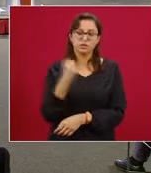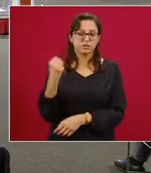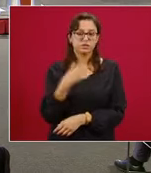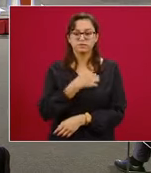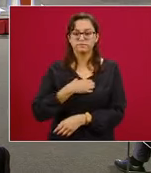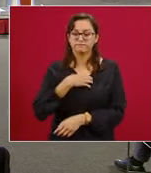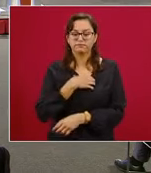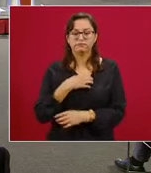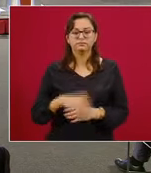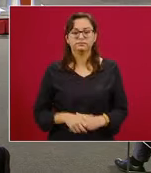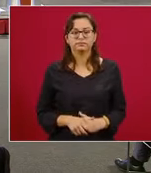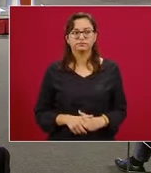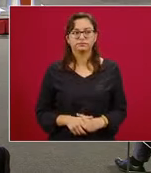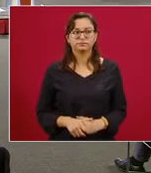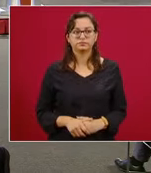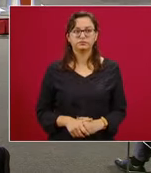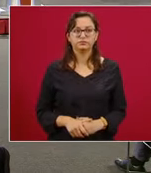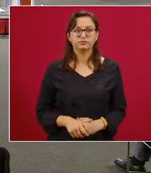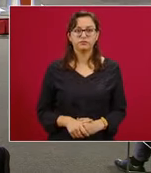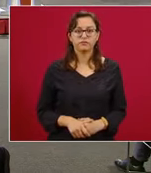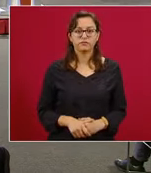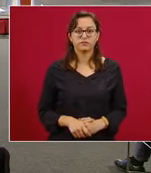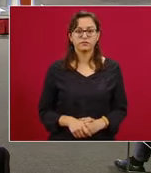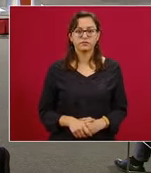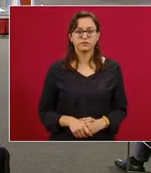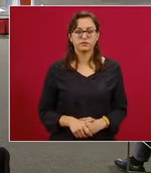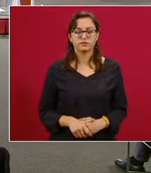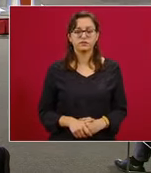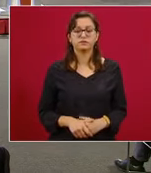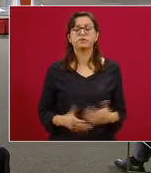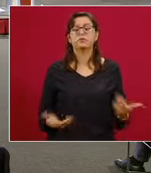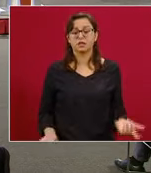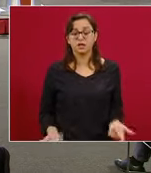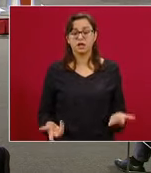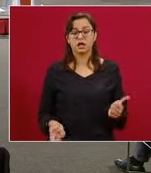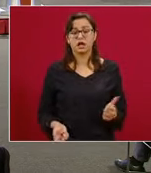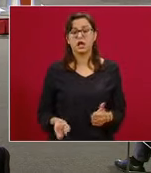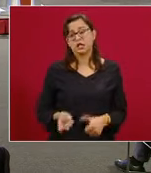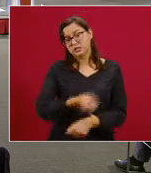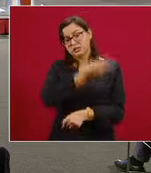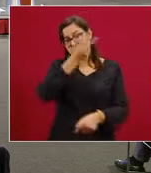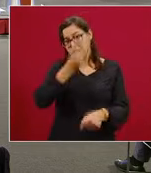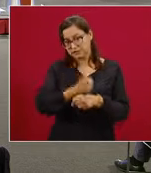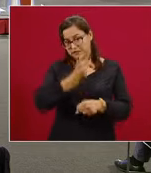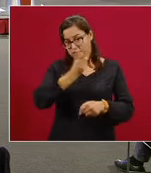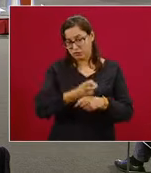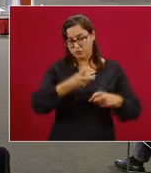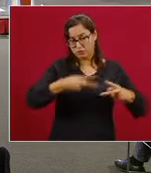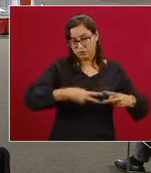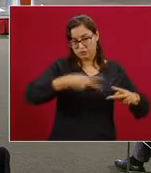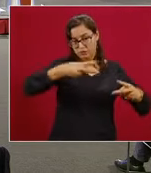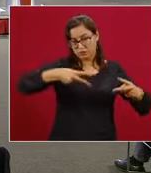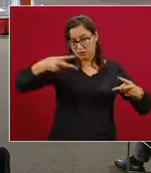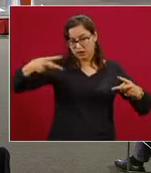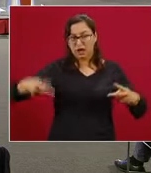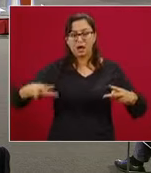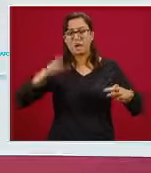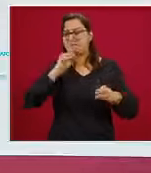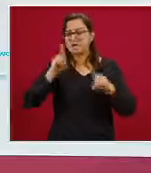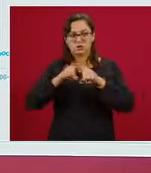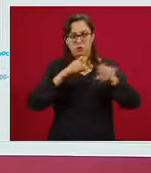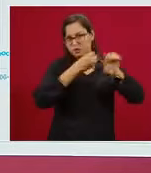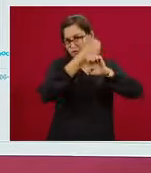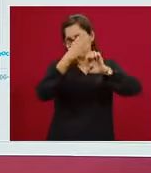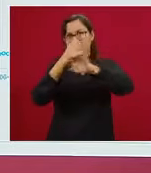siguiente. En esta otra curva, que también la verán para las 32 entidades federativas, es la hospitalización. Es